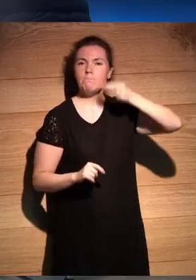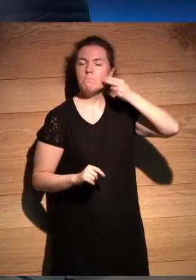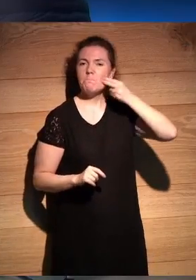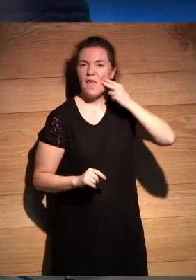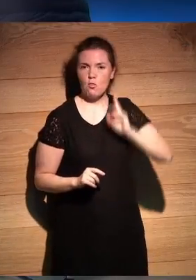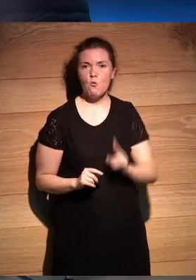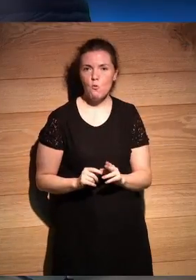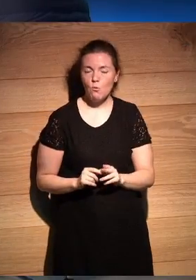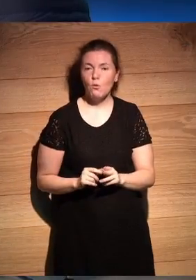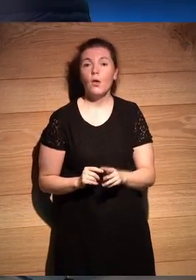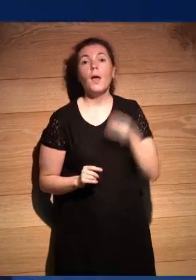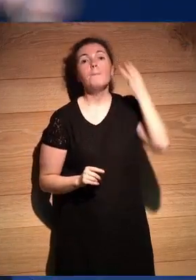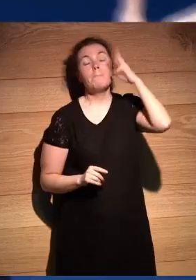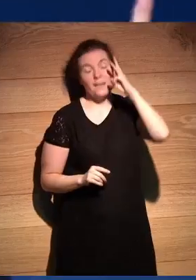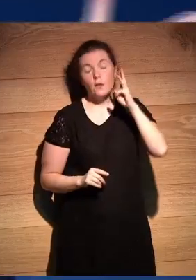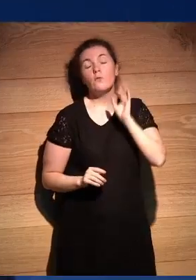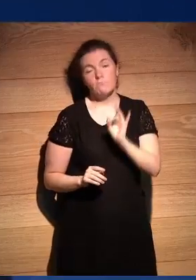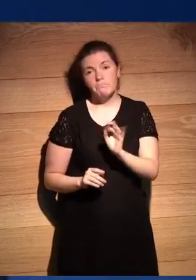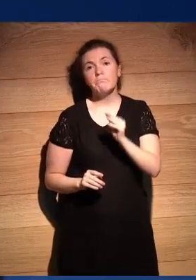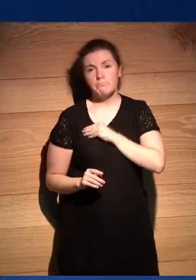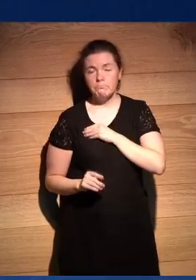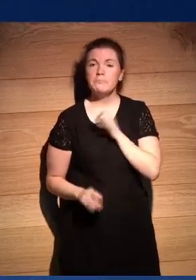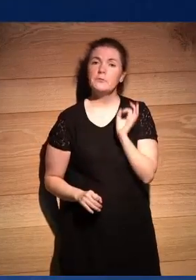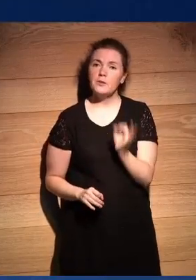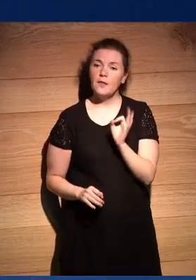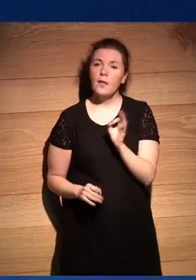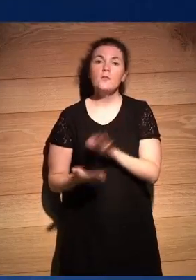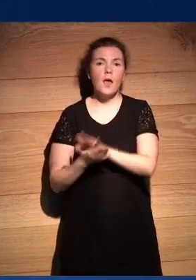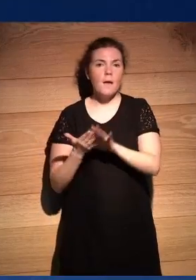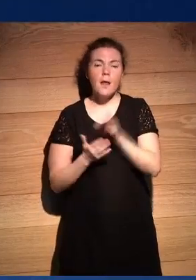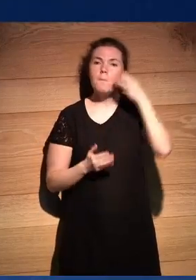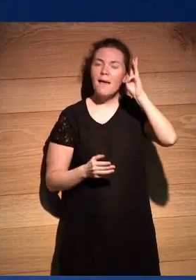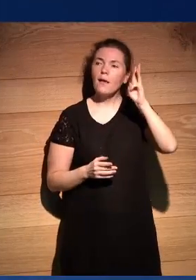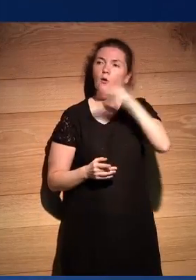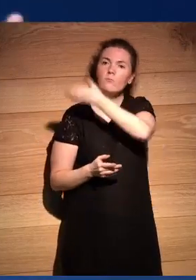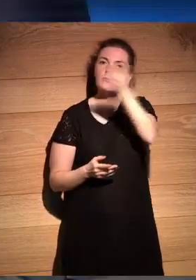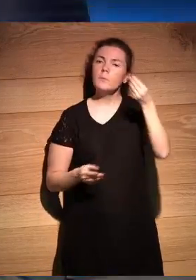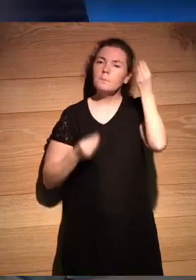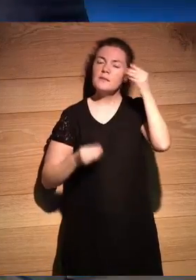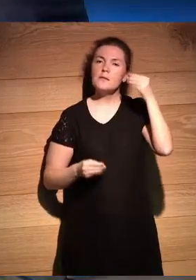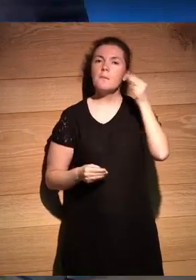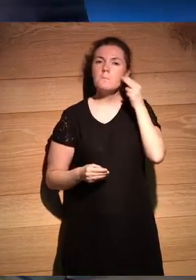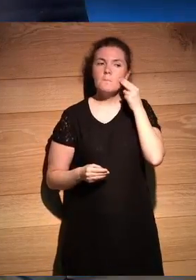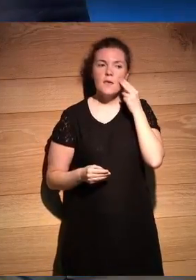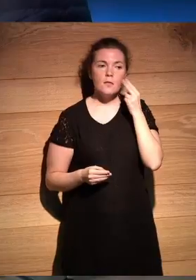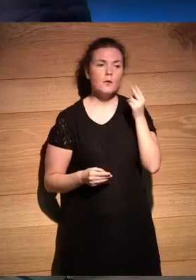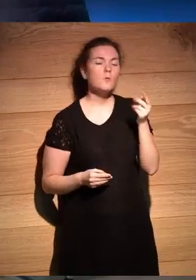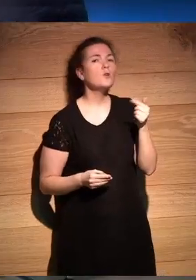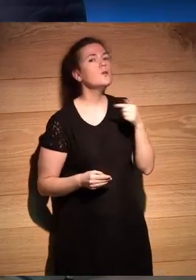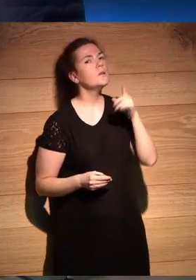México por desgracia también hablábamos Pati que México está dando miedo yo lo vivo bueno a